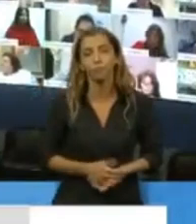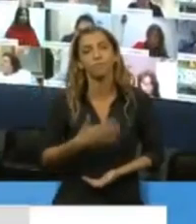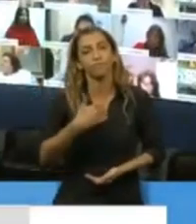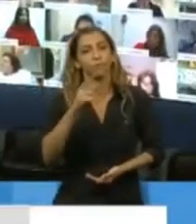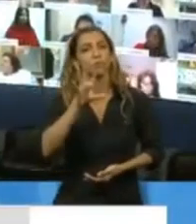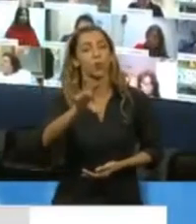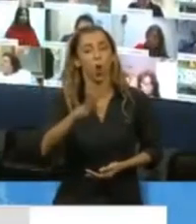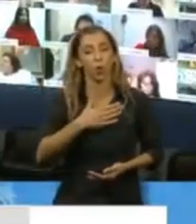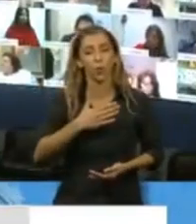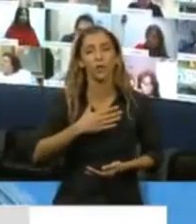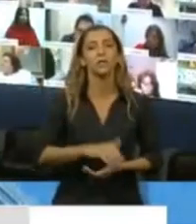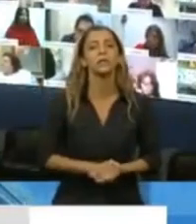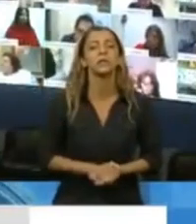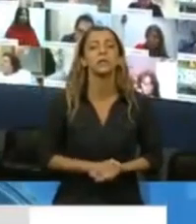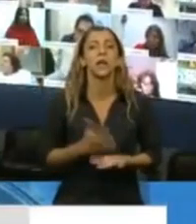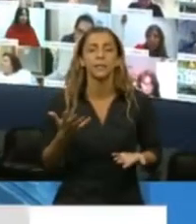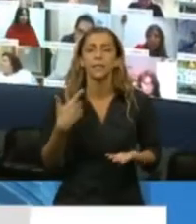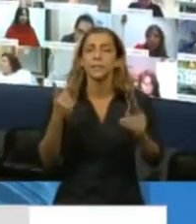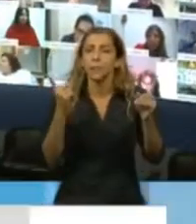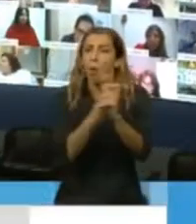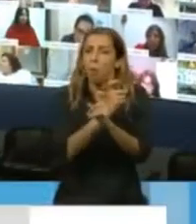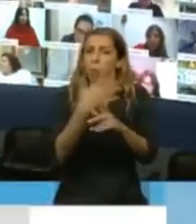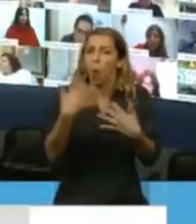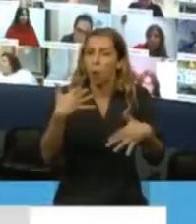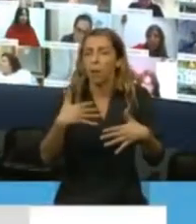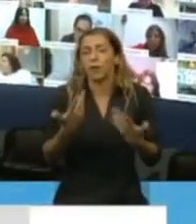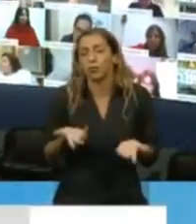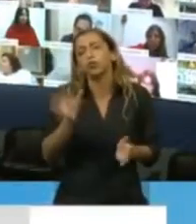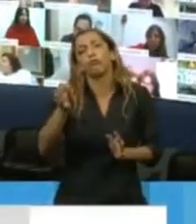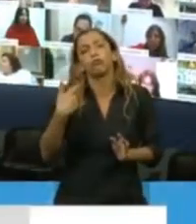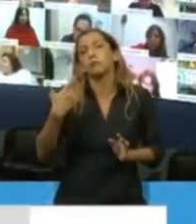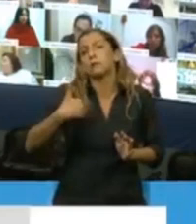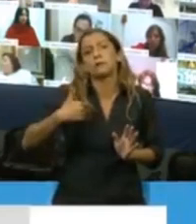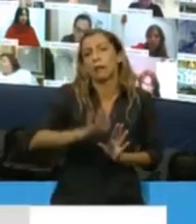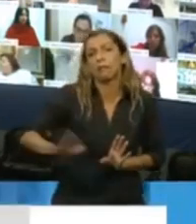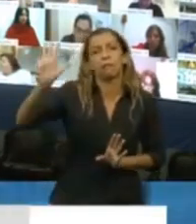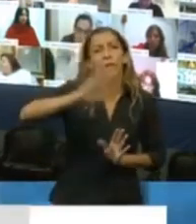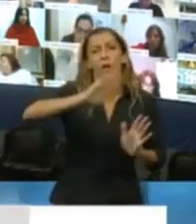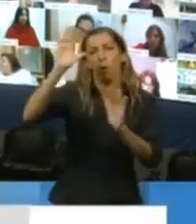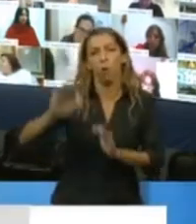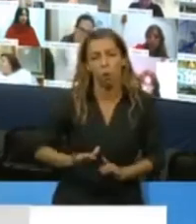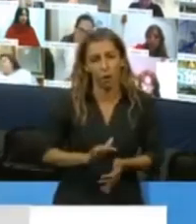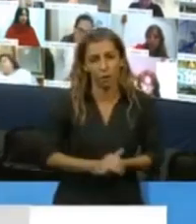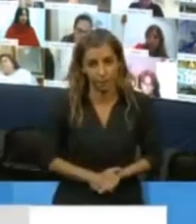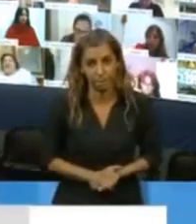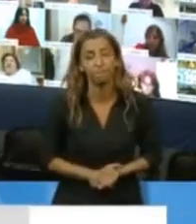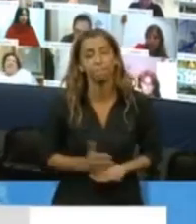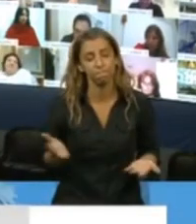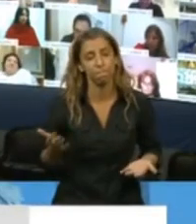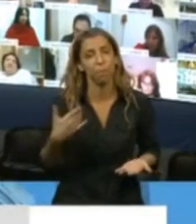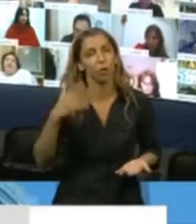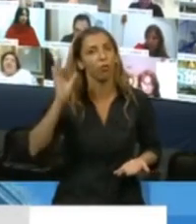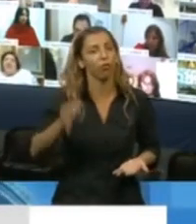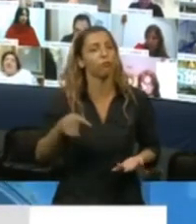misiones, donde las problemáticas a lo largo y a lo ancho de este país son dispares, obviamente